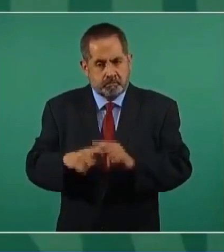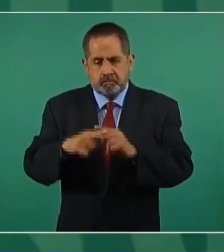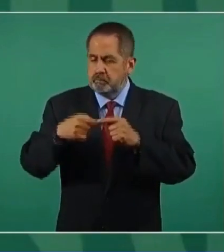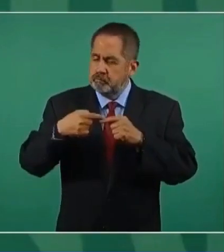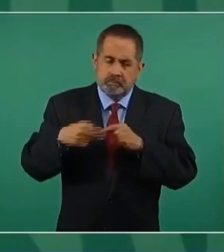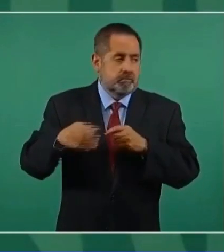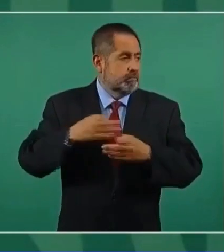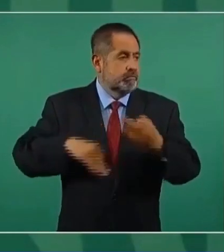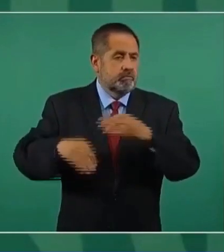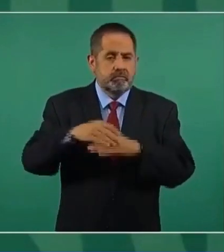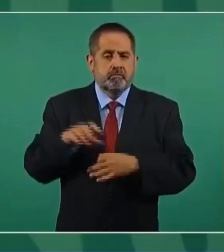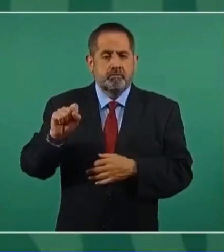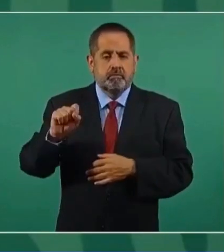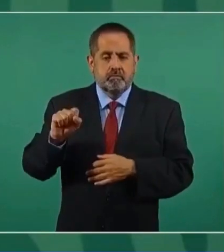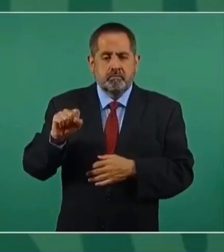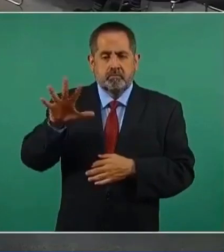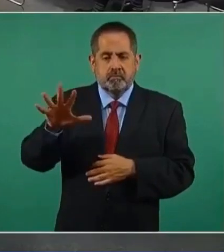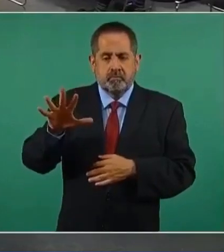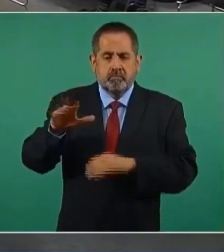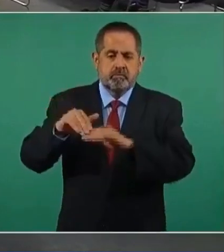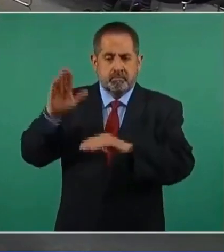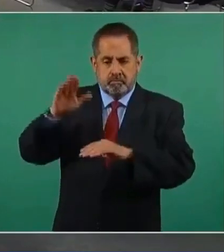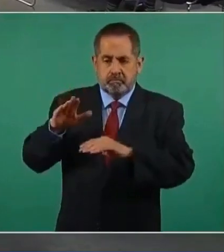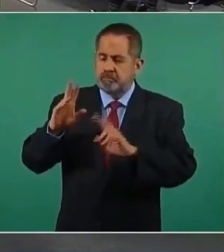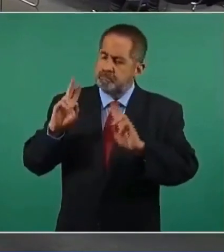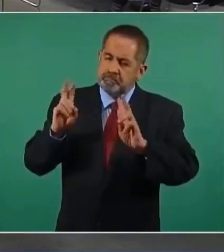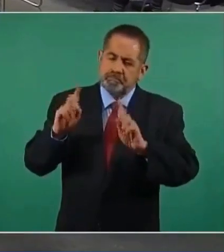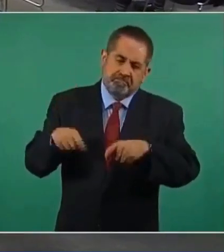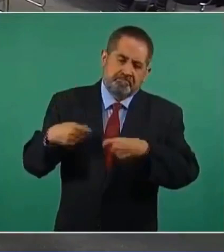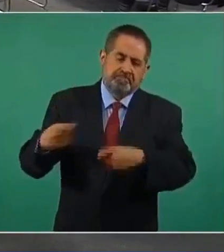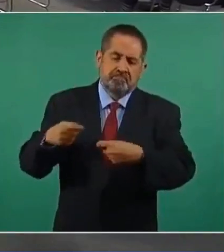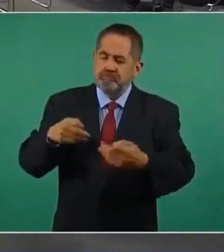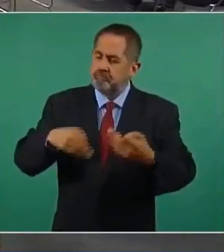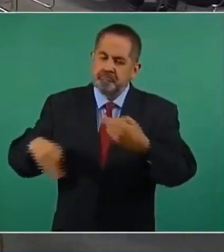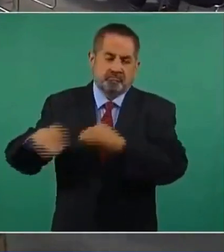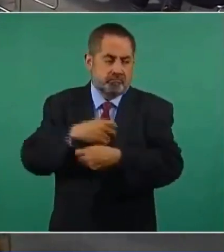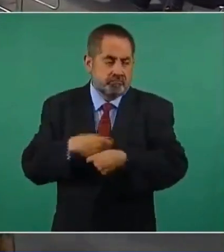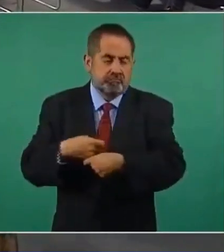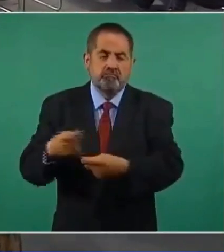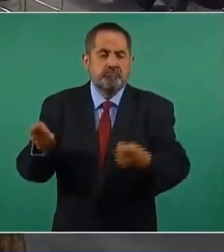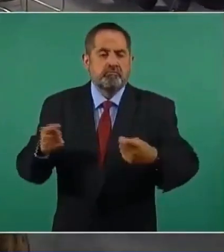65 y más a todos.